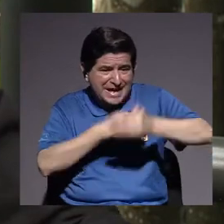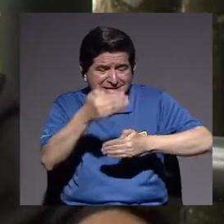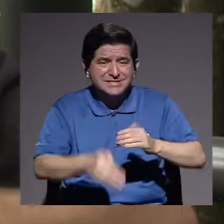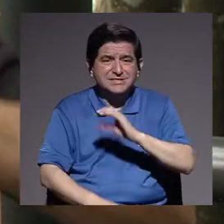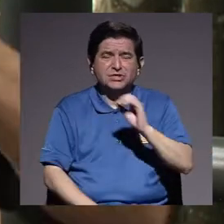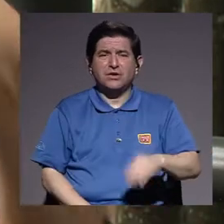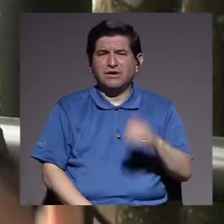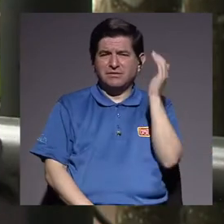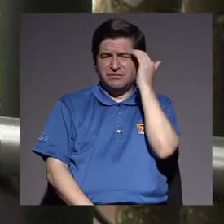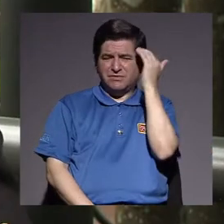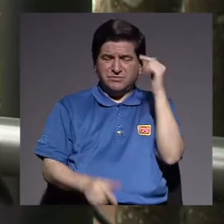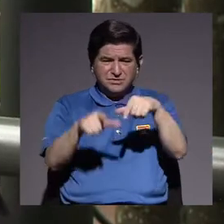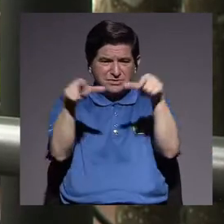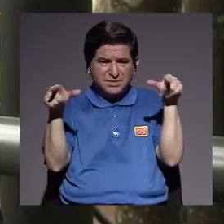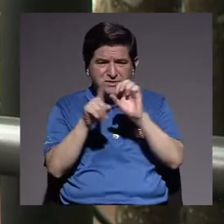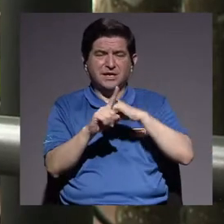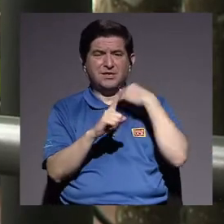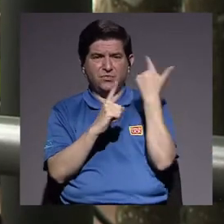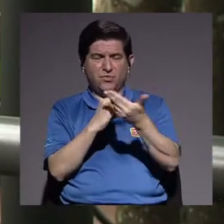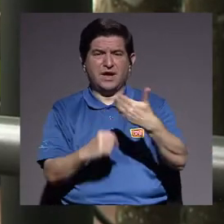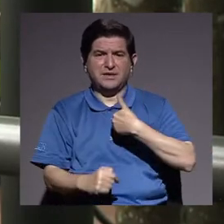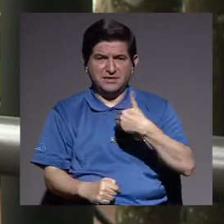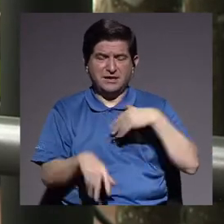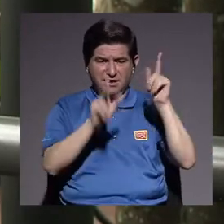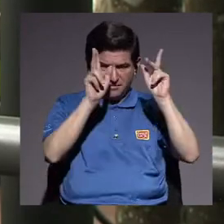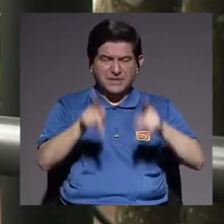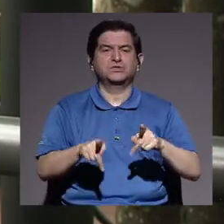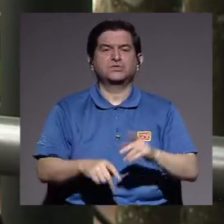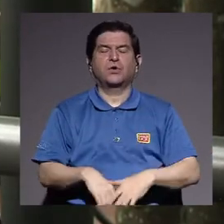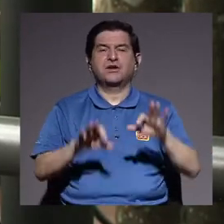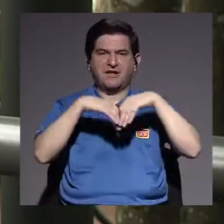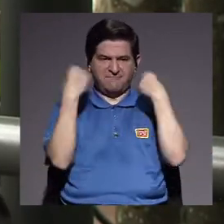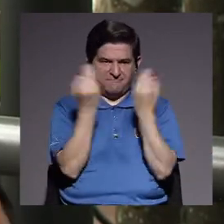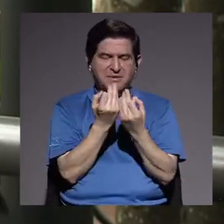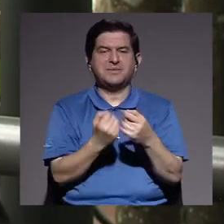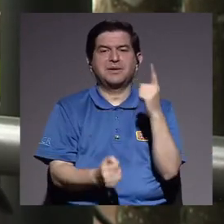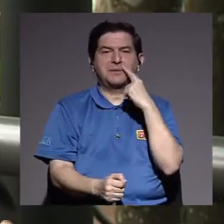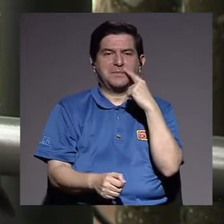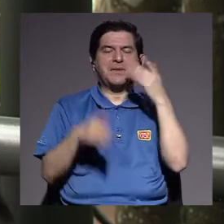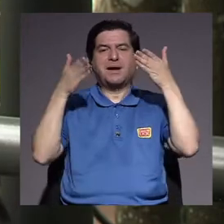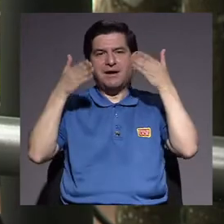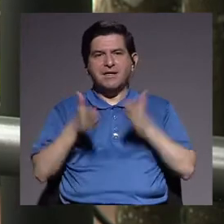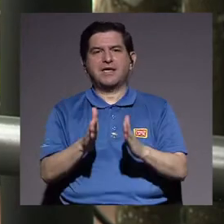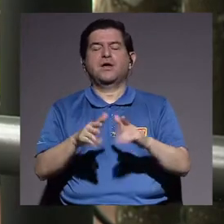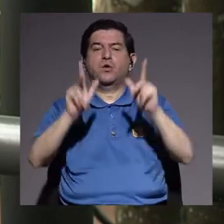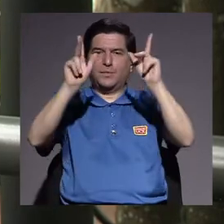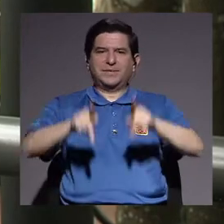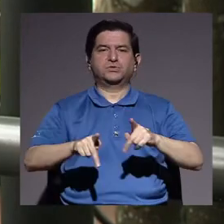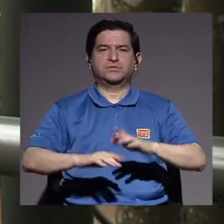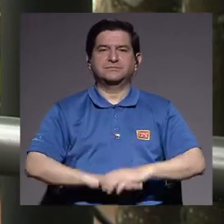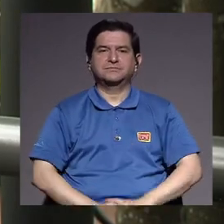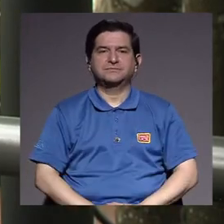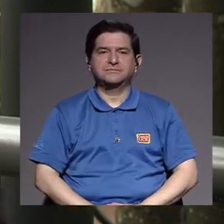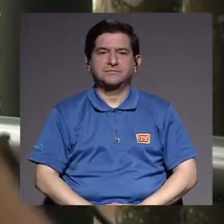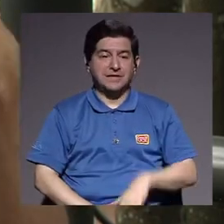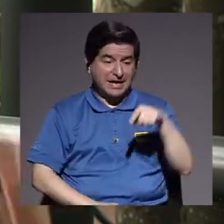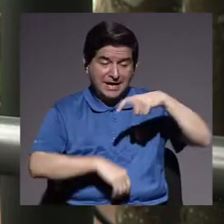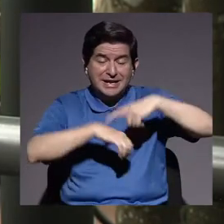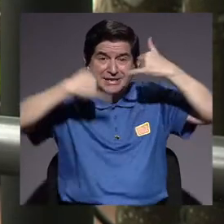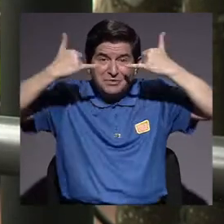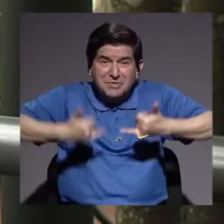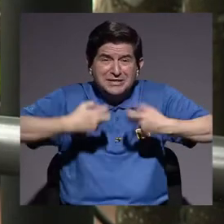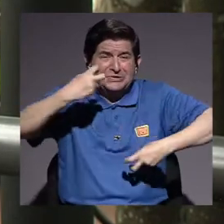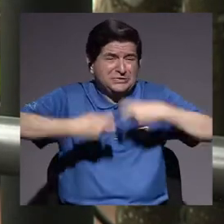y una toma de conciencia del lugar social que ocupa uno como individuo, como familia, como padre, como hijo, como persona, en